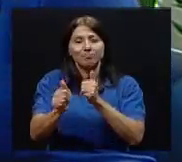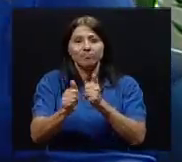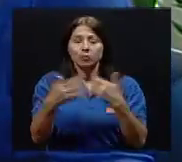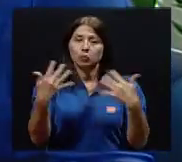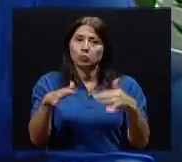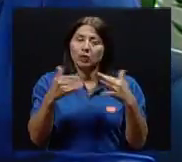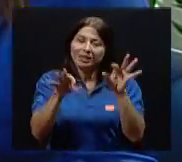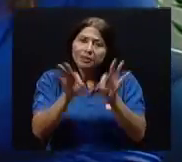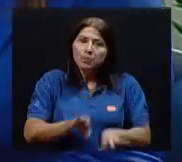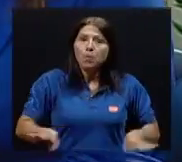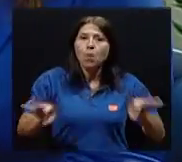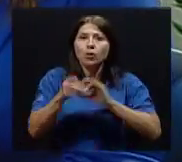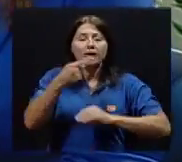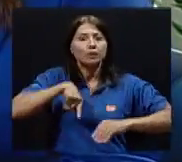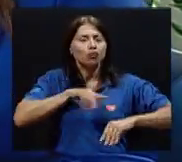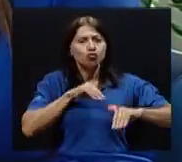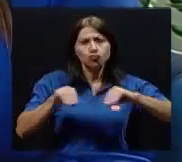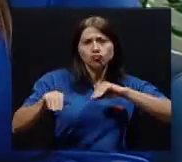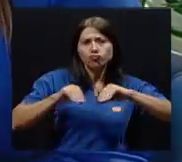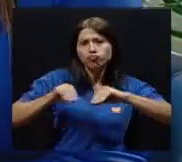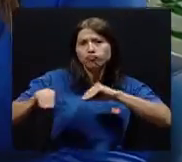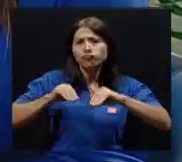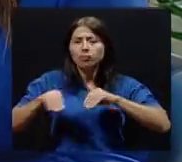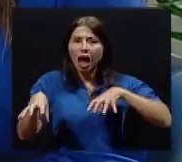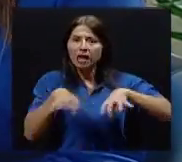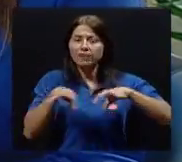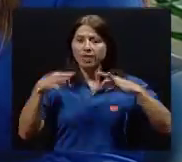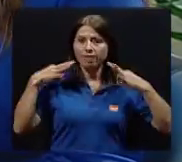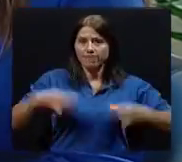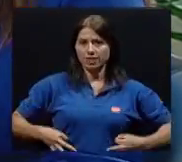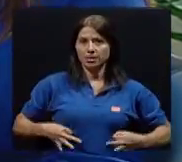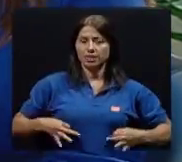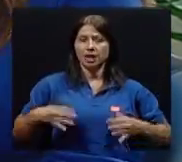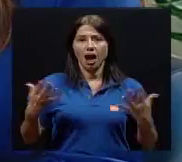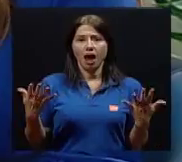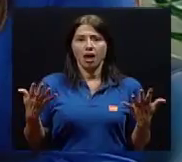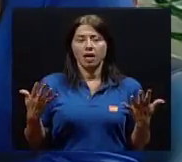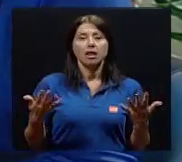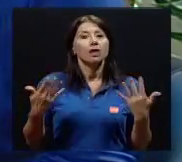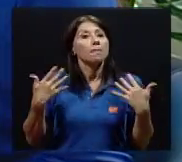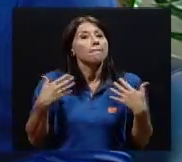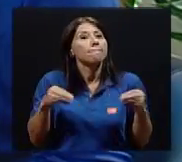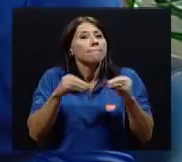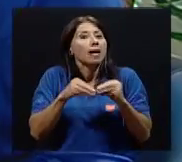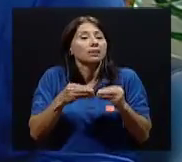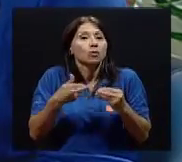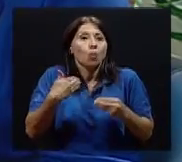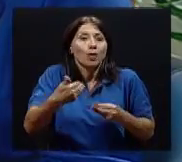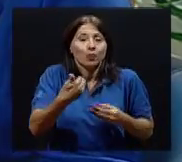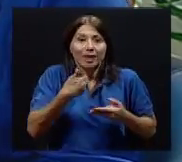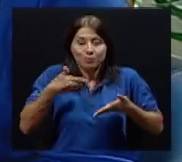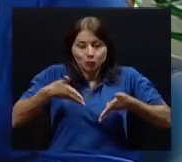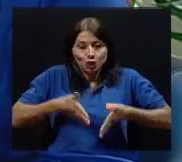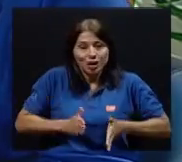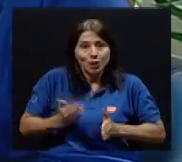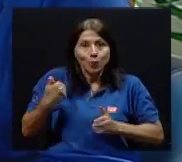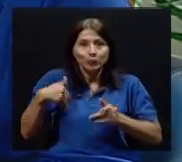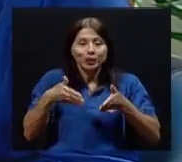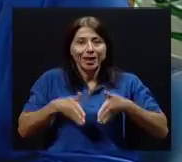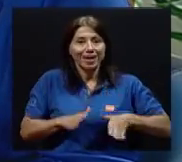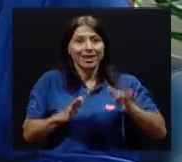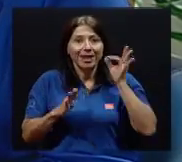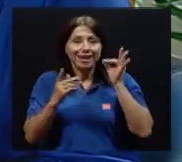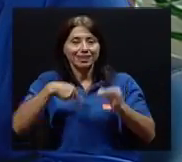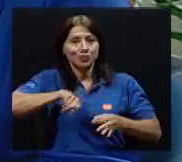importante movernos, hacer actividad física y más cuando se trata de que hay hijos e hijas en nuestra casa también. Sí,